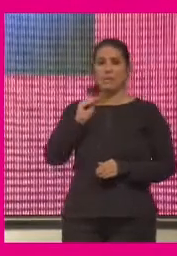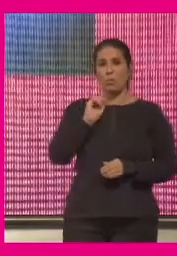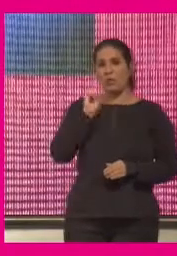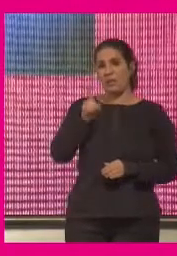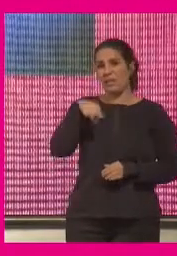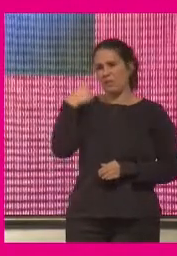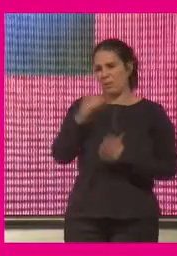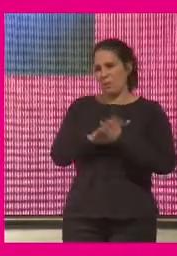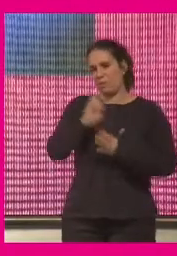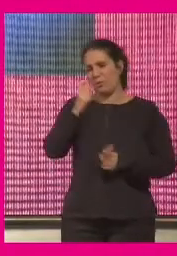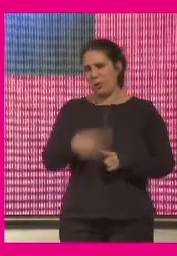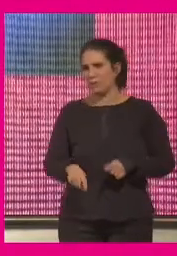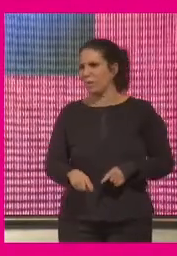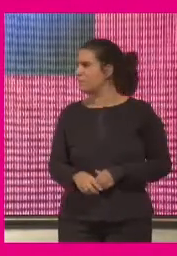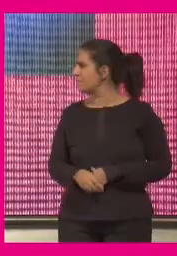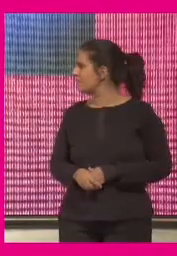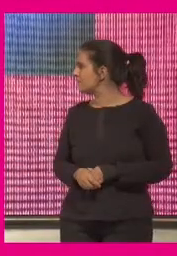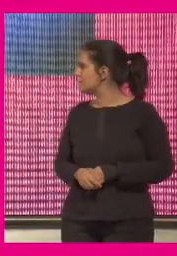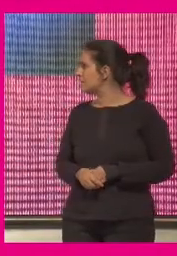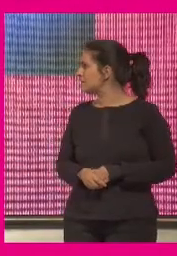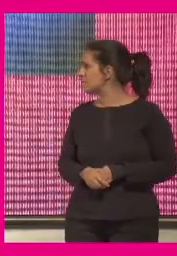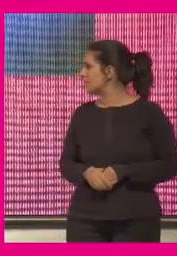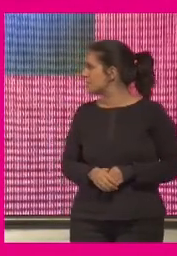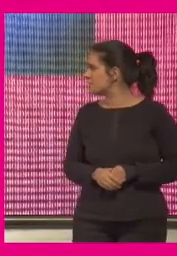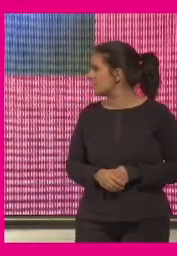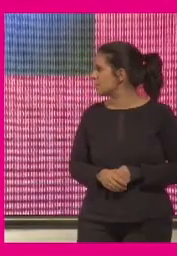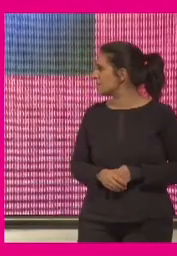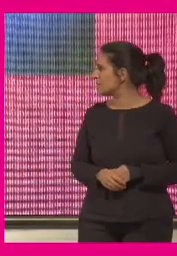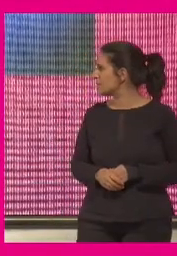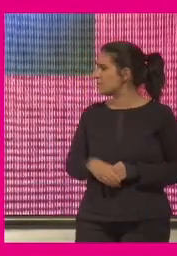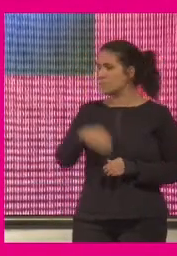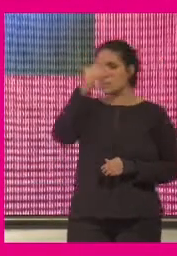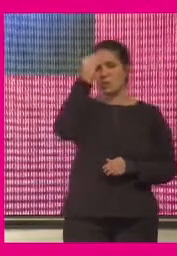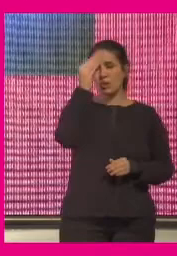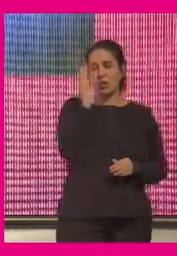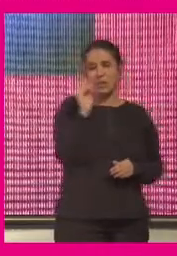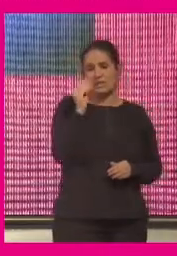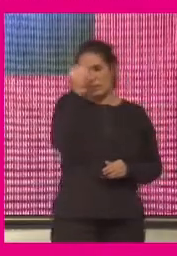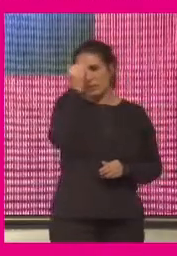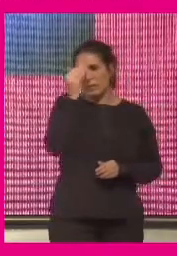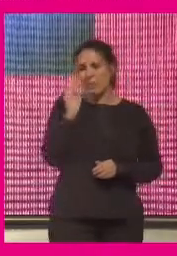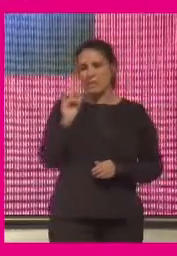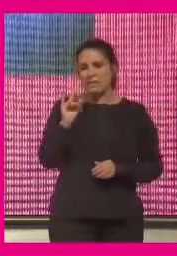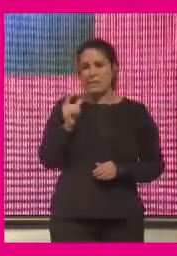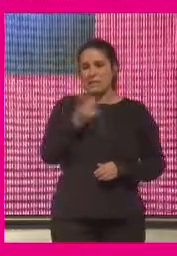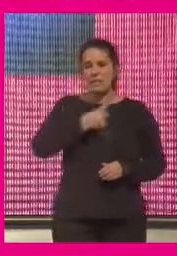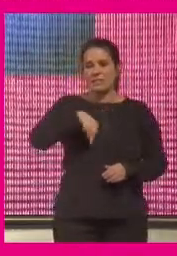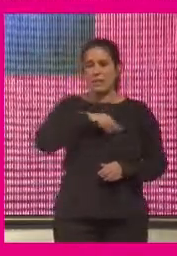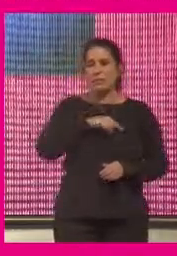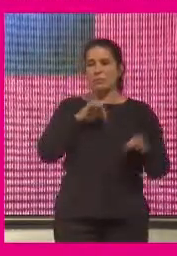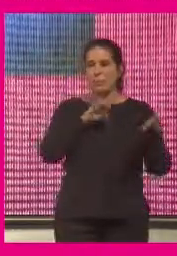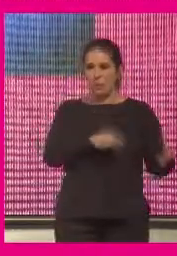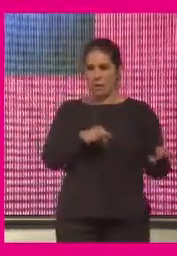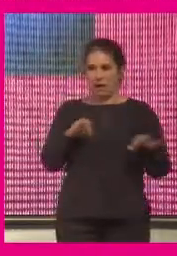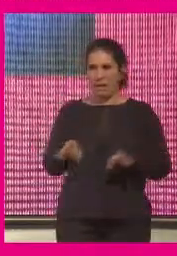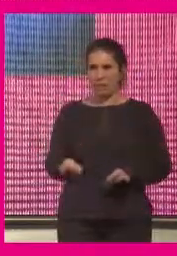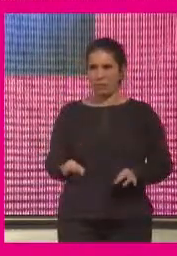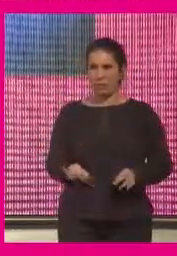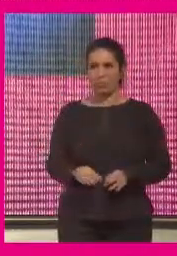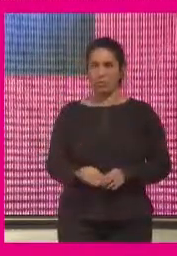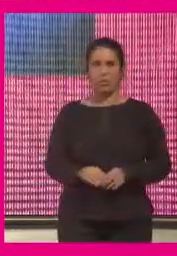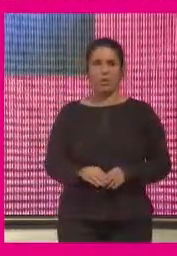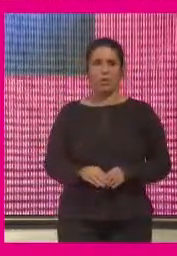quieres hablamos los demás yo creo que sí yo pienso que sí estamos preparados teniendo en cuenta